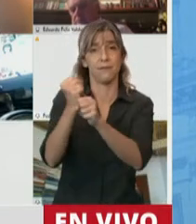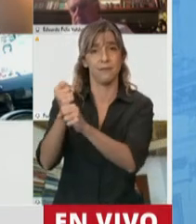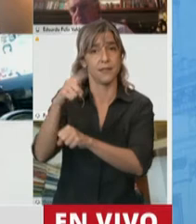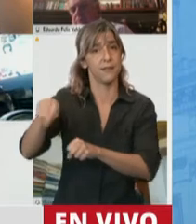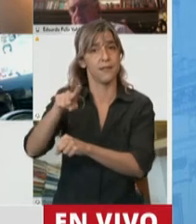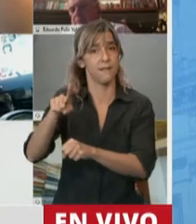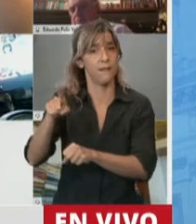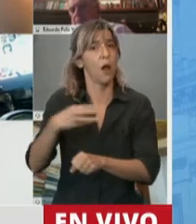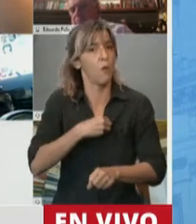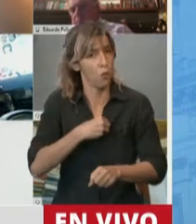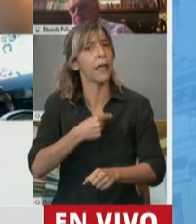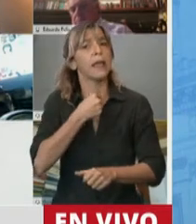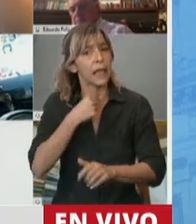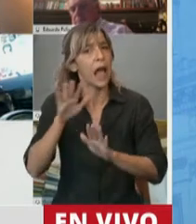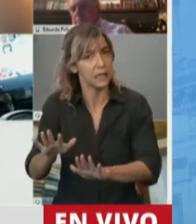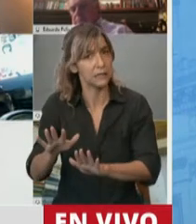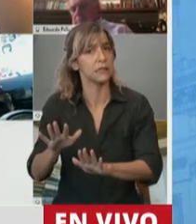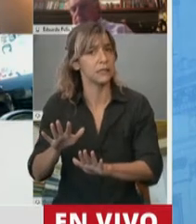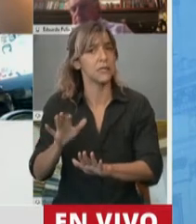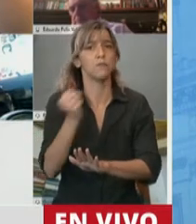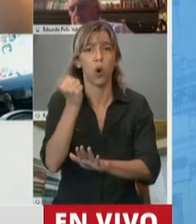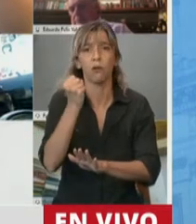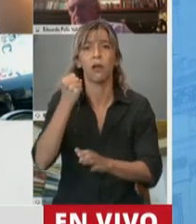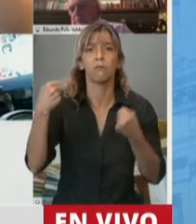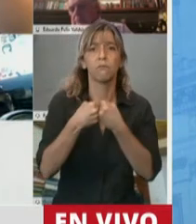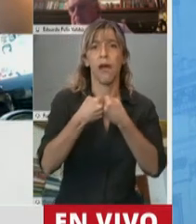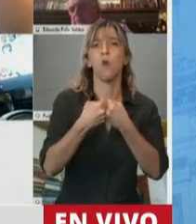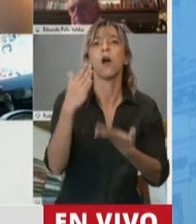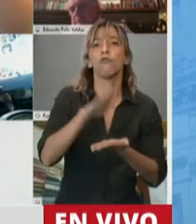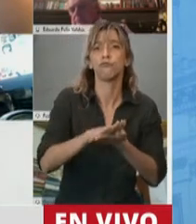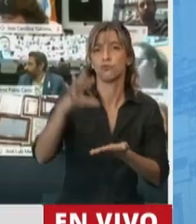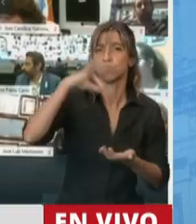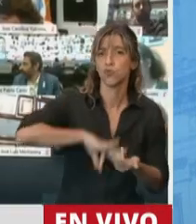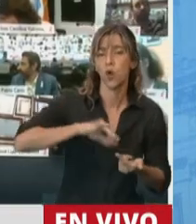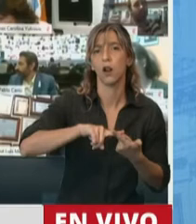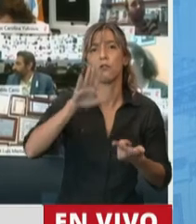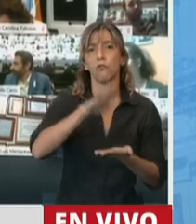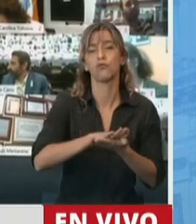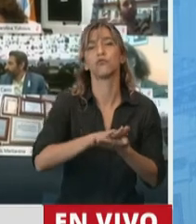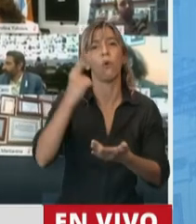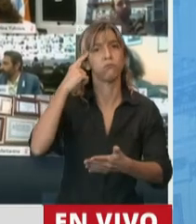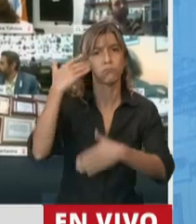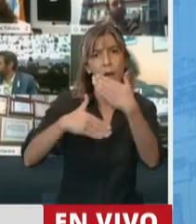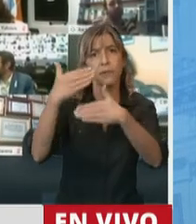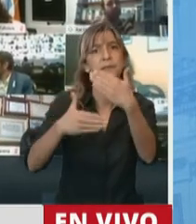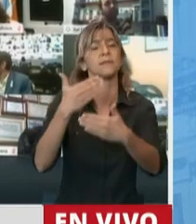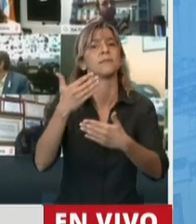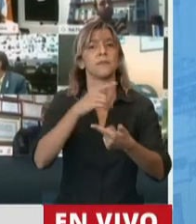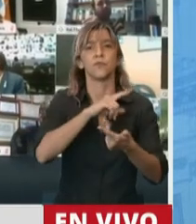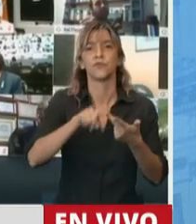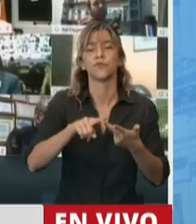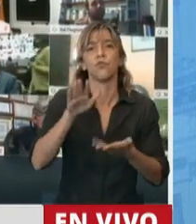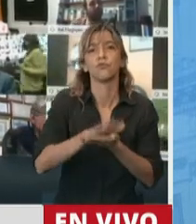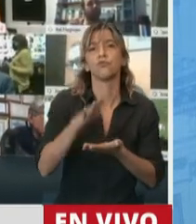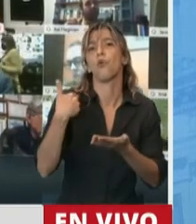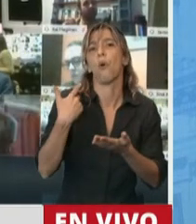la igualdad no solamente en la remuneración, en las horas de trabajo, en las horas extras, en la capacitación y en la posibilidad de avance dentro de la empresa,